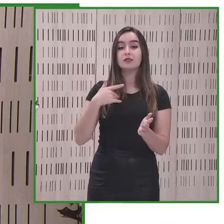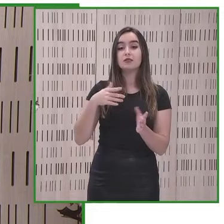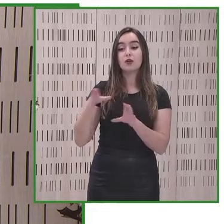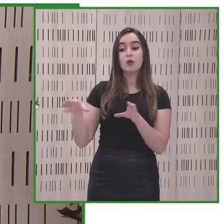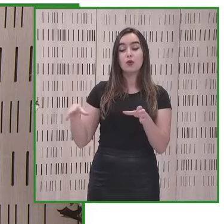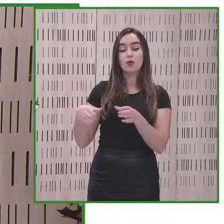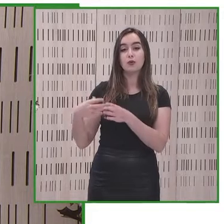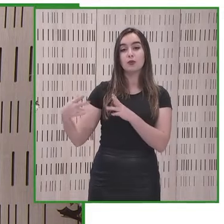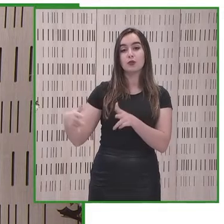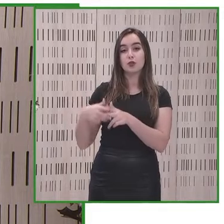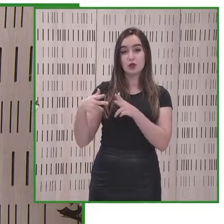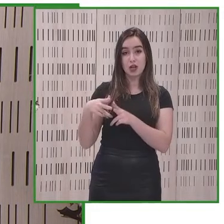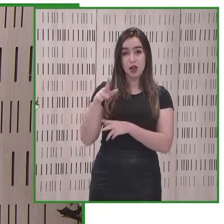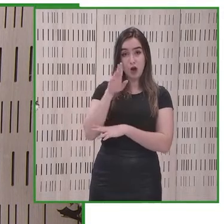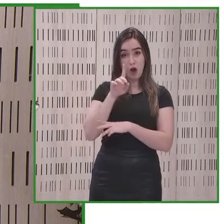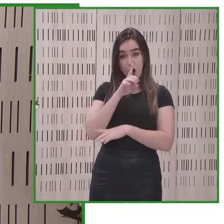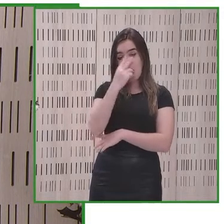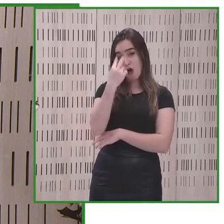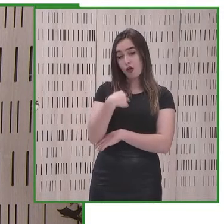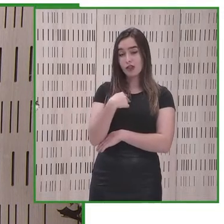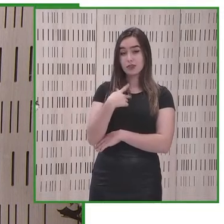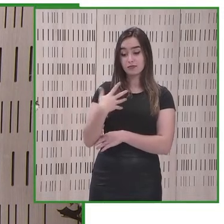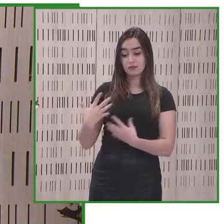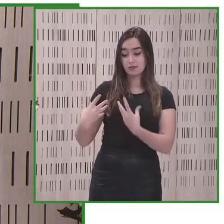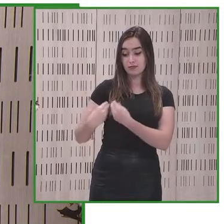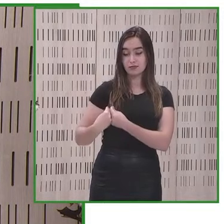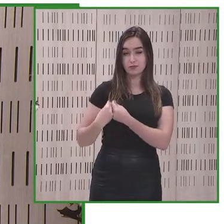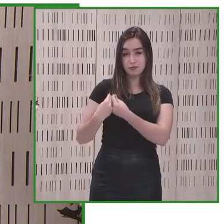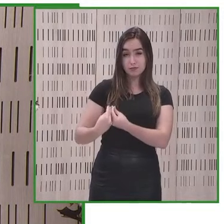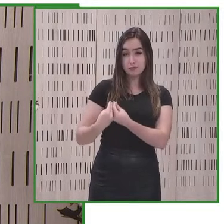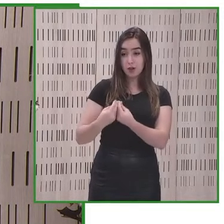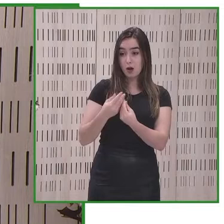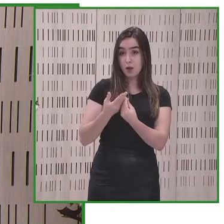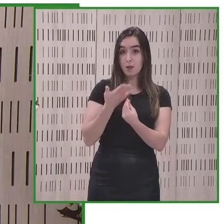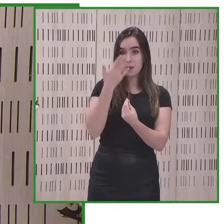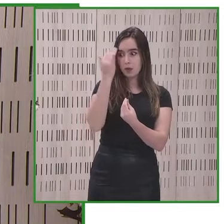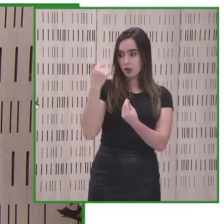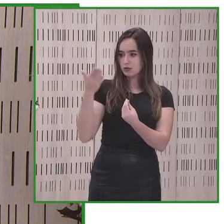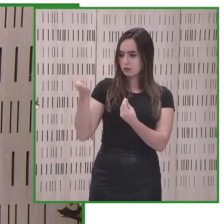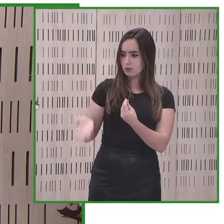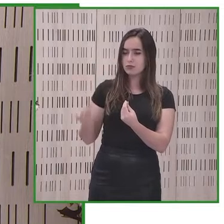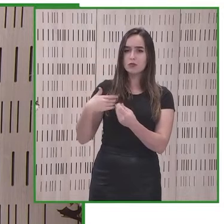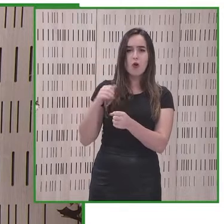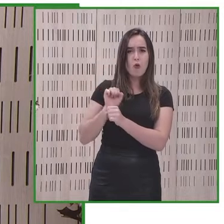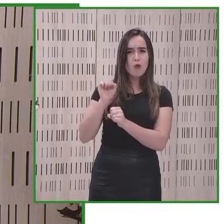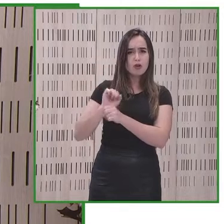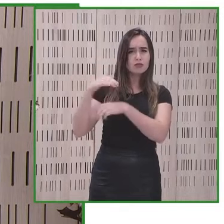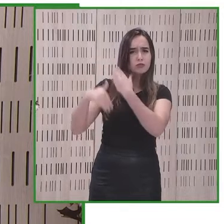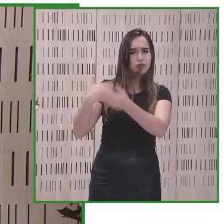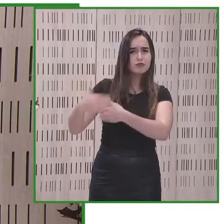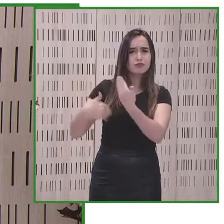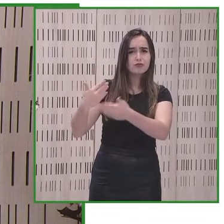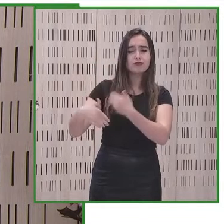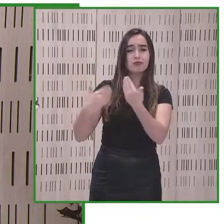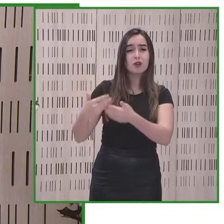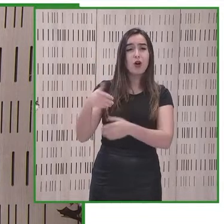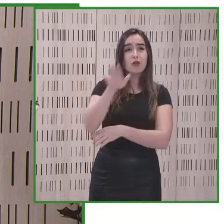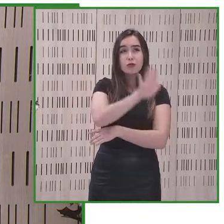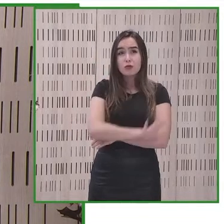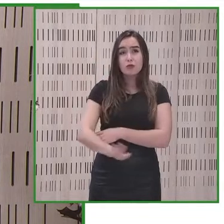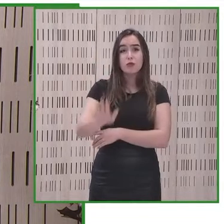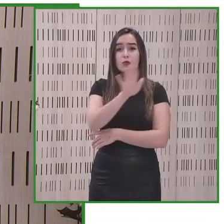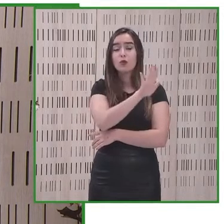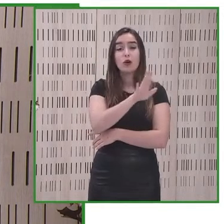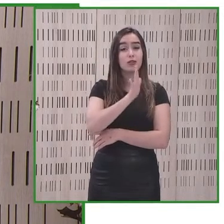social 11 quienes se destacan por su incansable trabajo por la inclusión en todo el mundo hispanoparlante desde